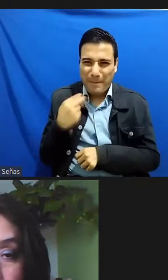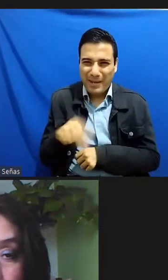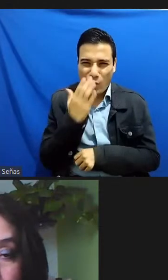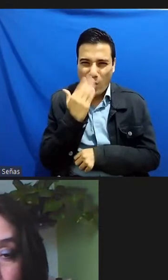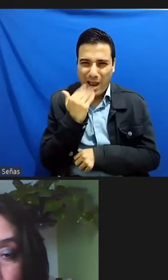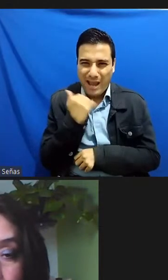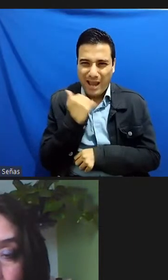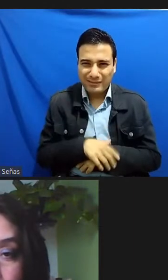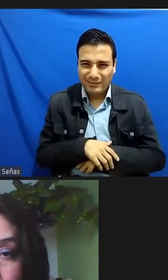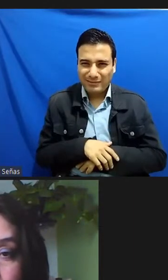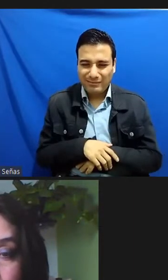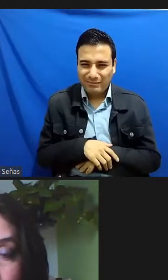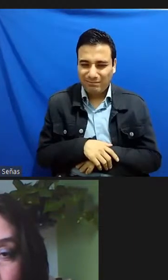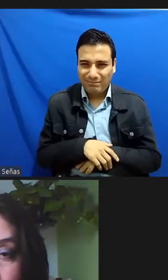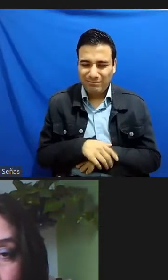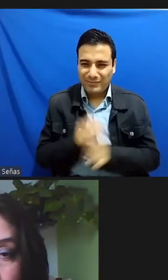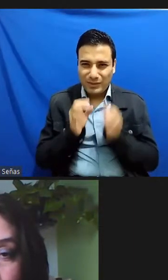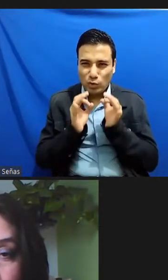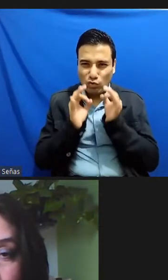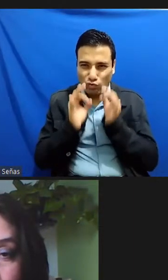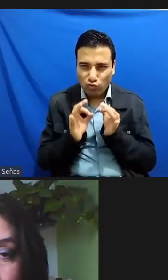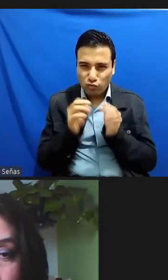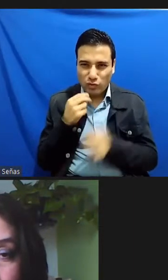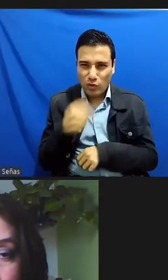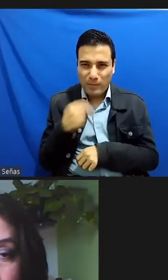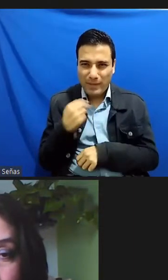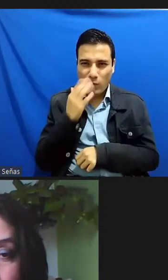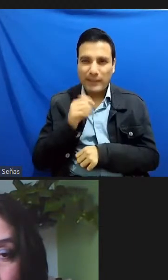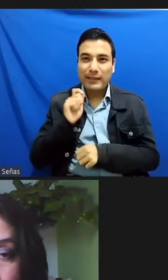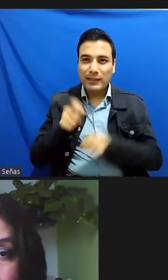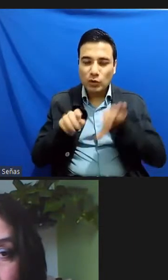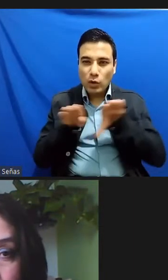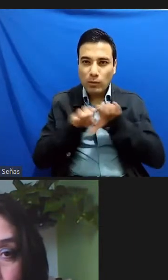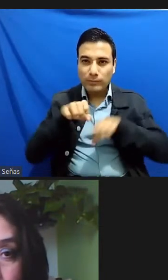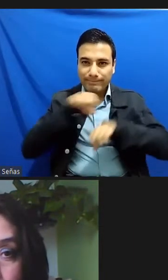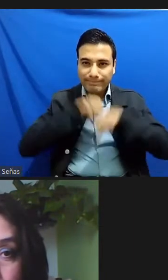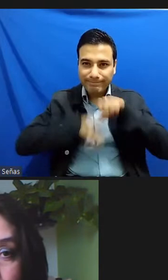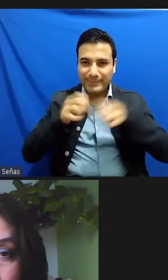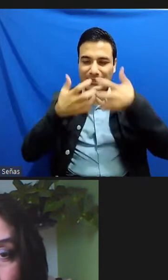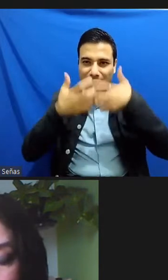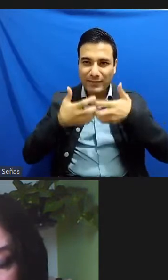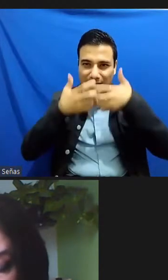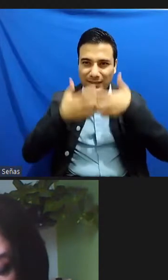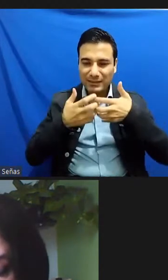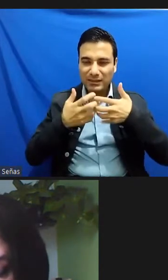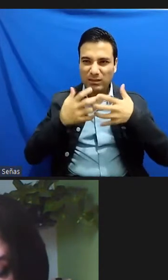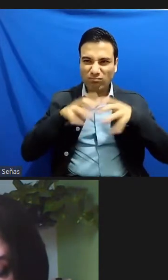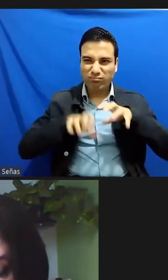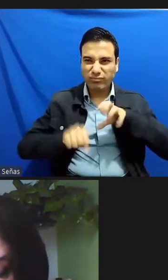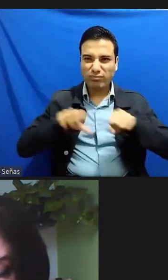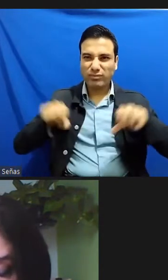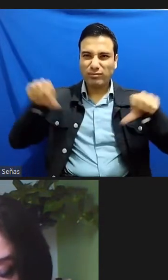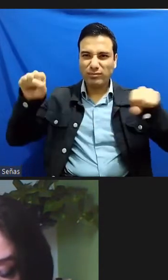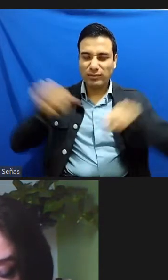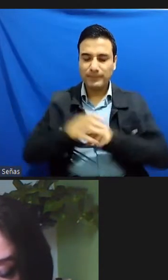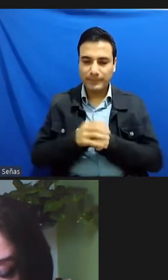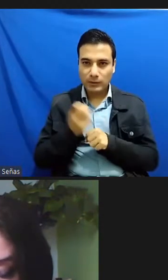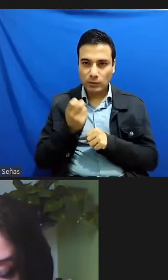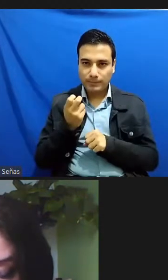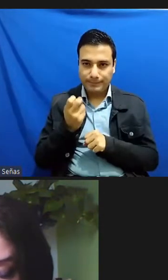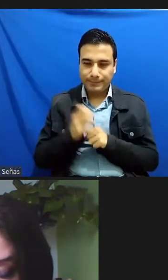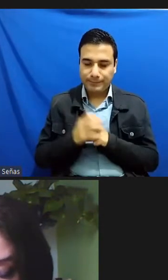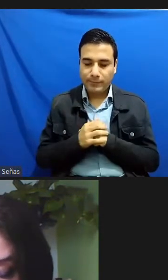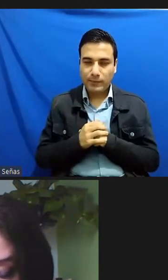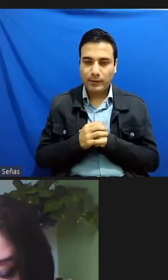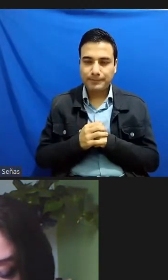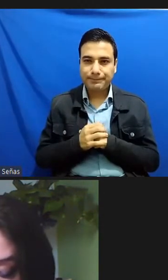a estas prácticas monopólicas neoextractivistas etcétera que de alguna manera recurren